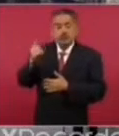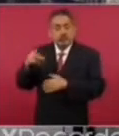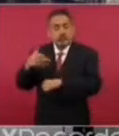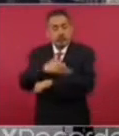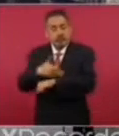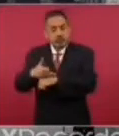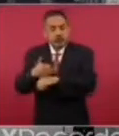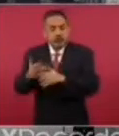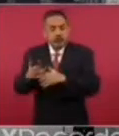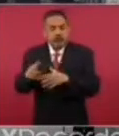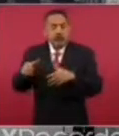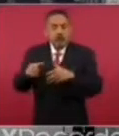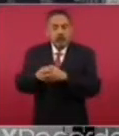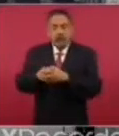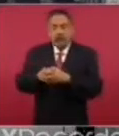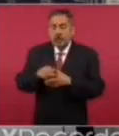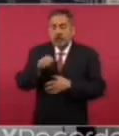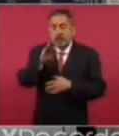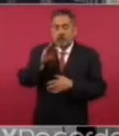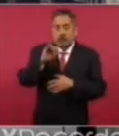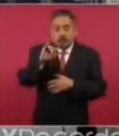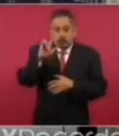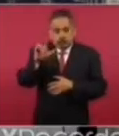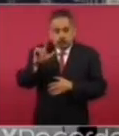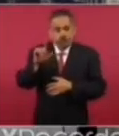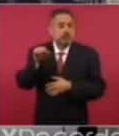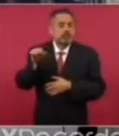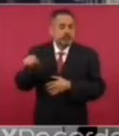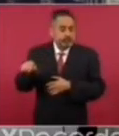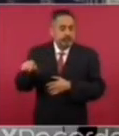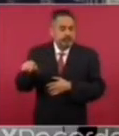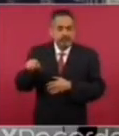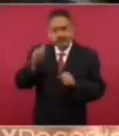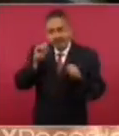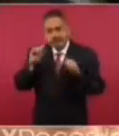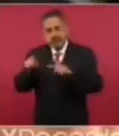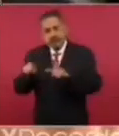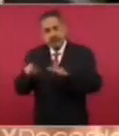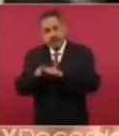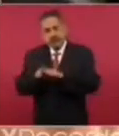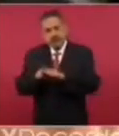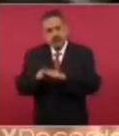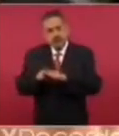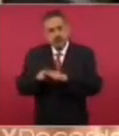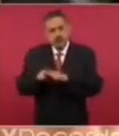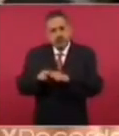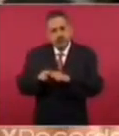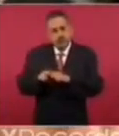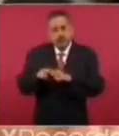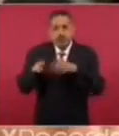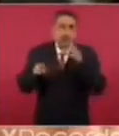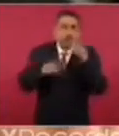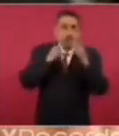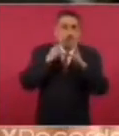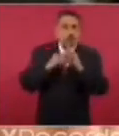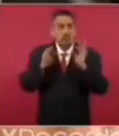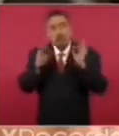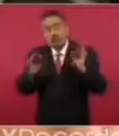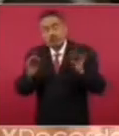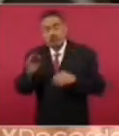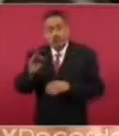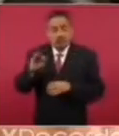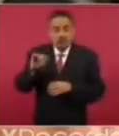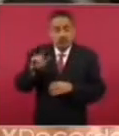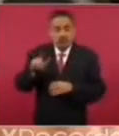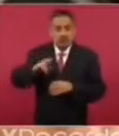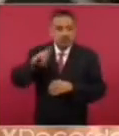reconociera como la Feria Internacional del Libro, es un logro que le gritan mucho y se van a gloria. Pero hay